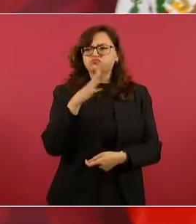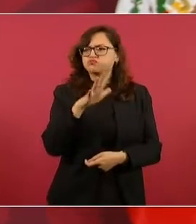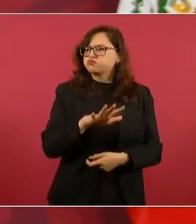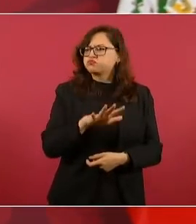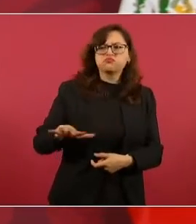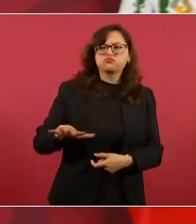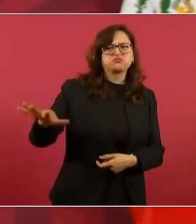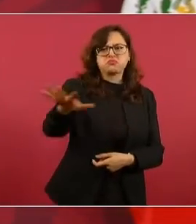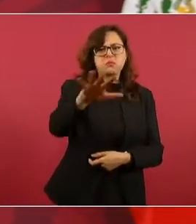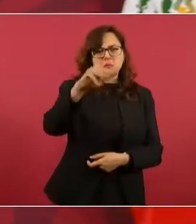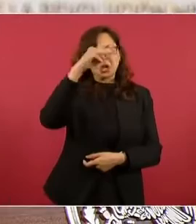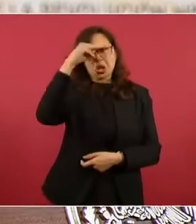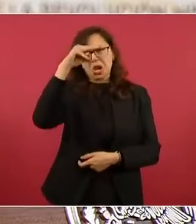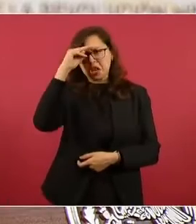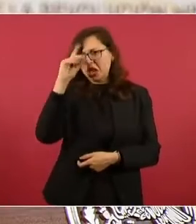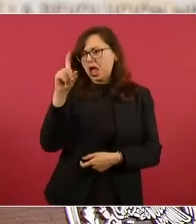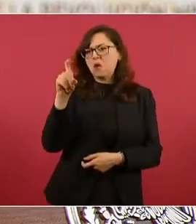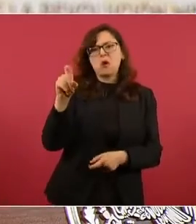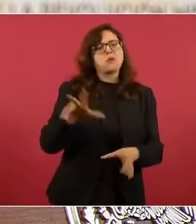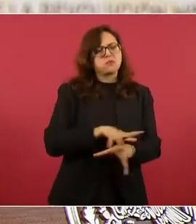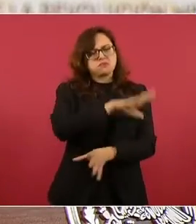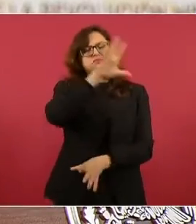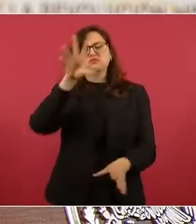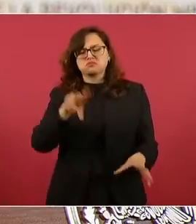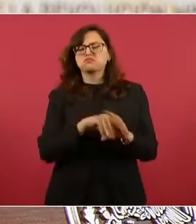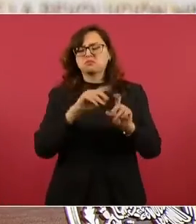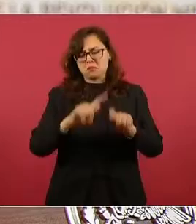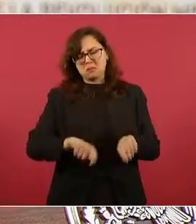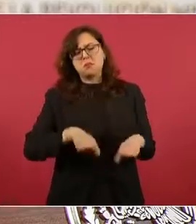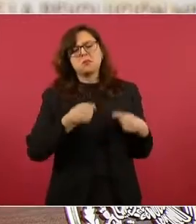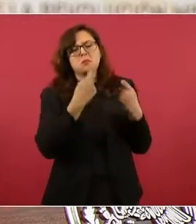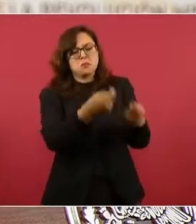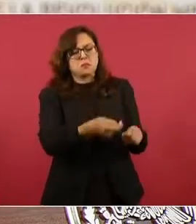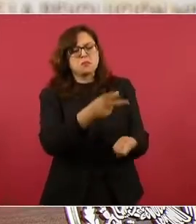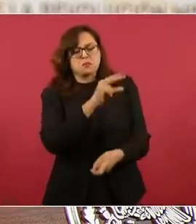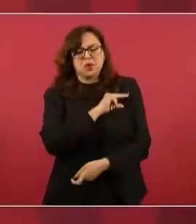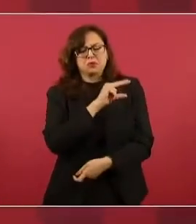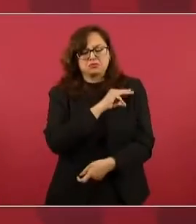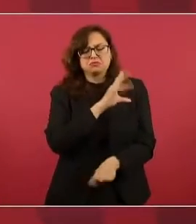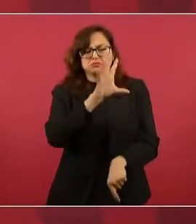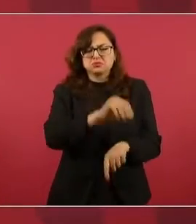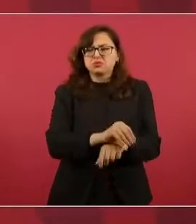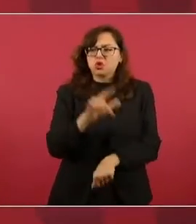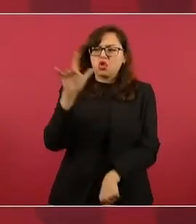por corrupción.